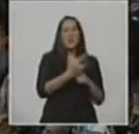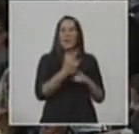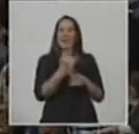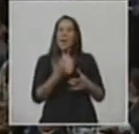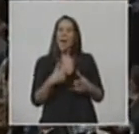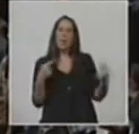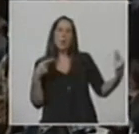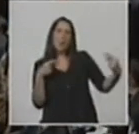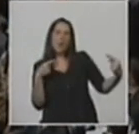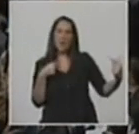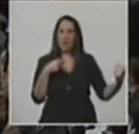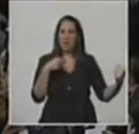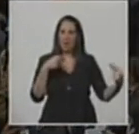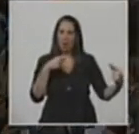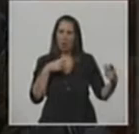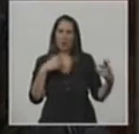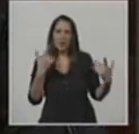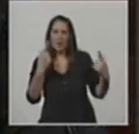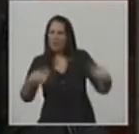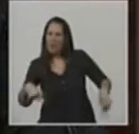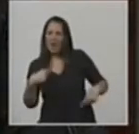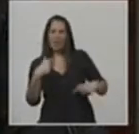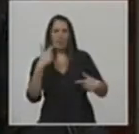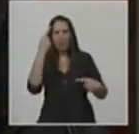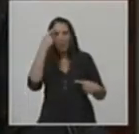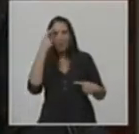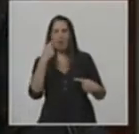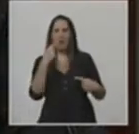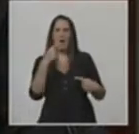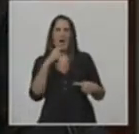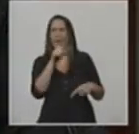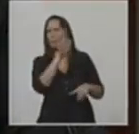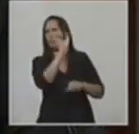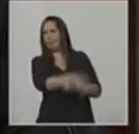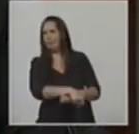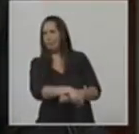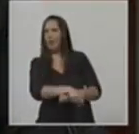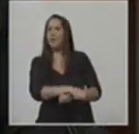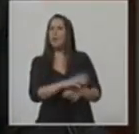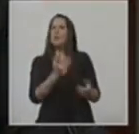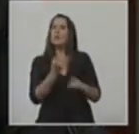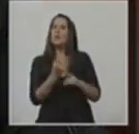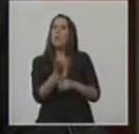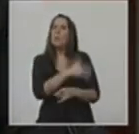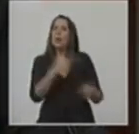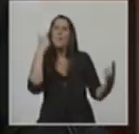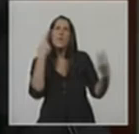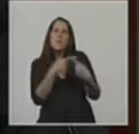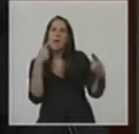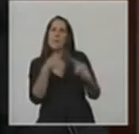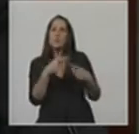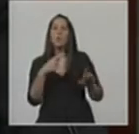persecuciones, choques y negar al otro. No se sale de la cultura el enfrentamiento con venganza, sino